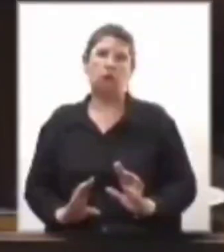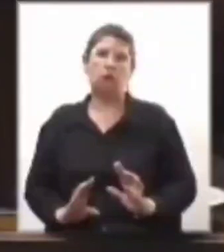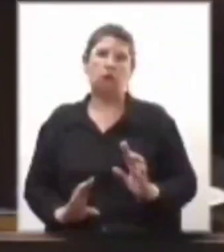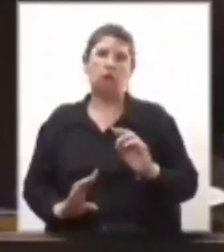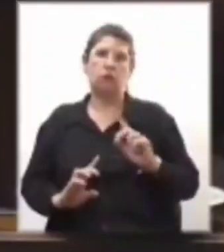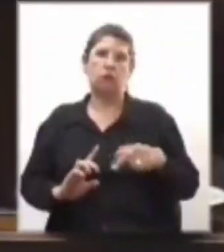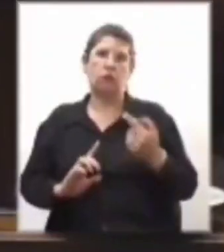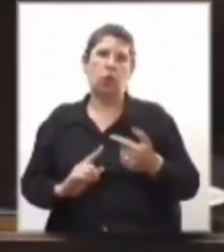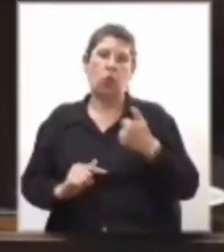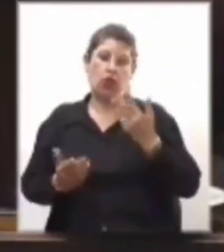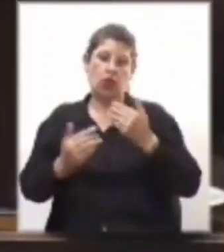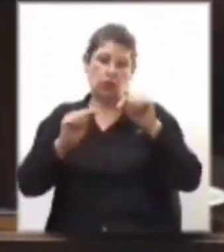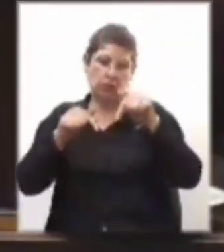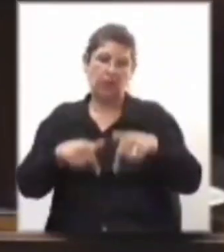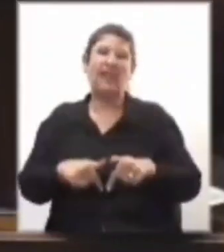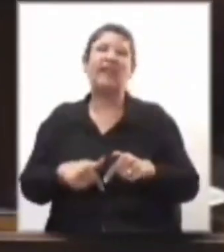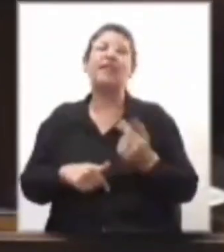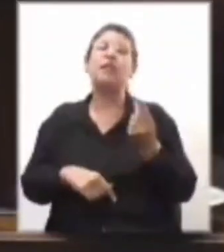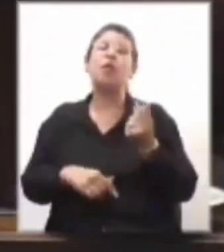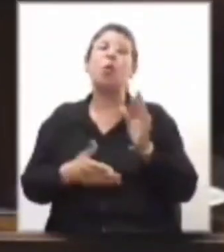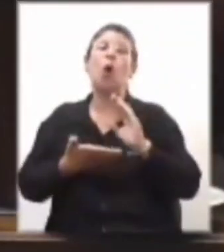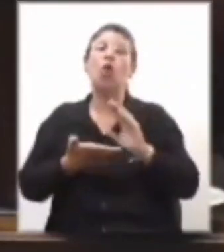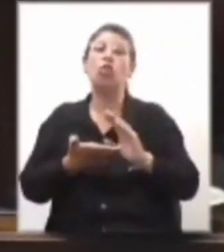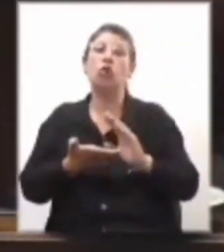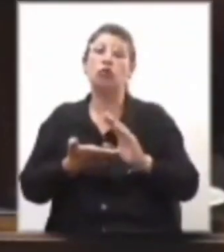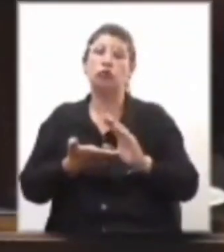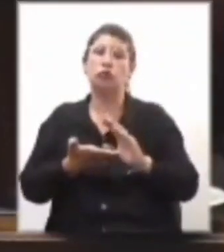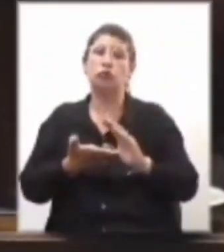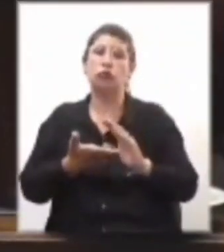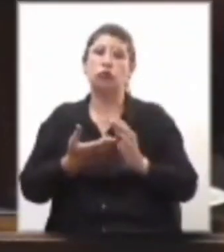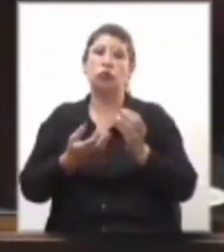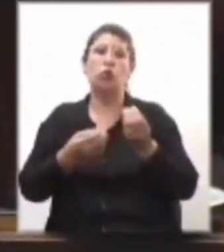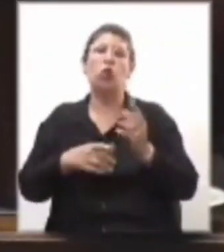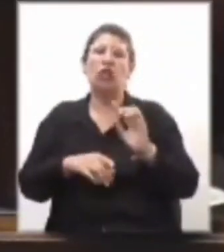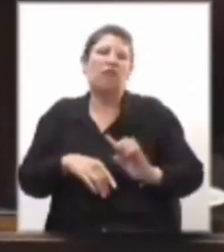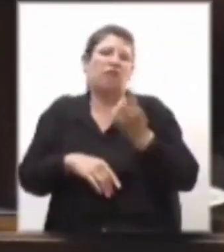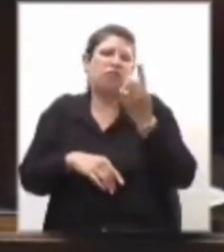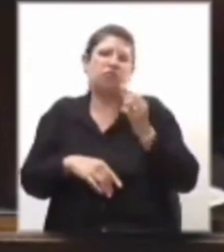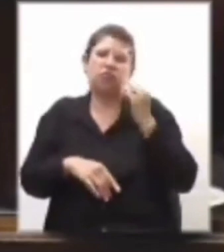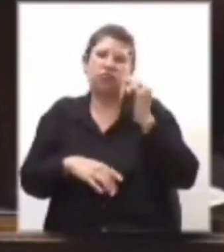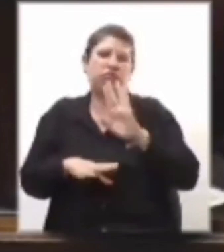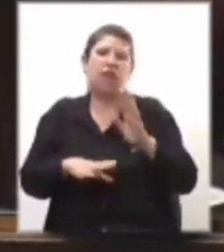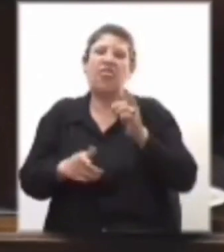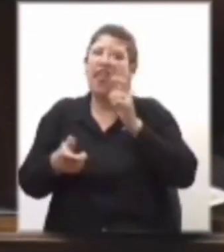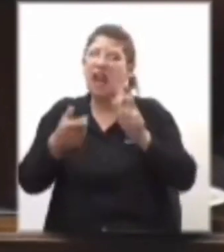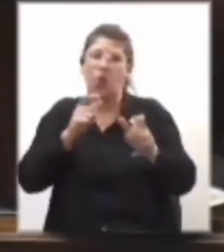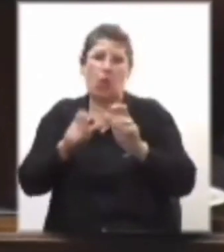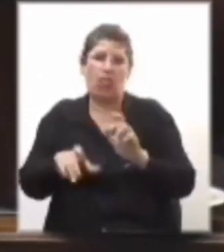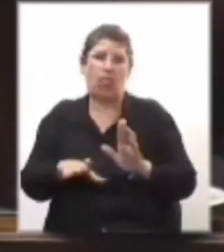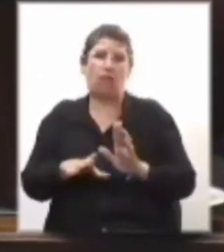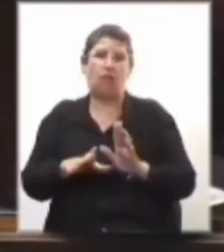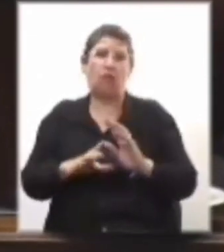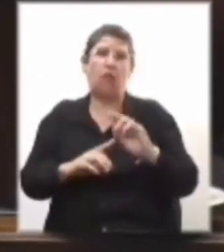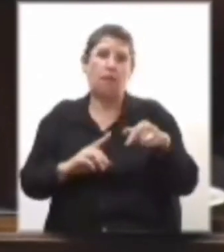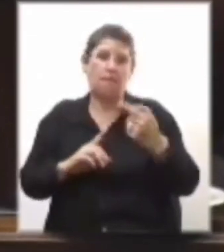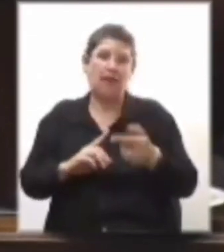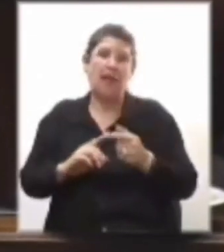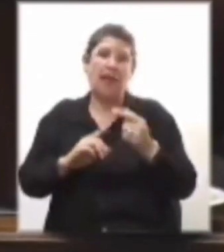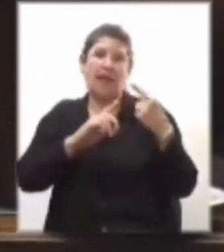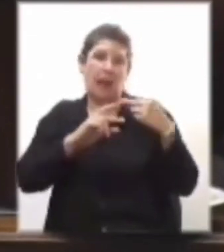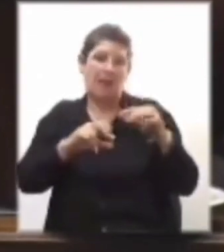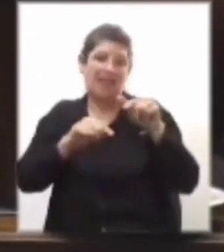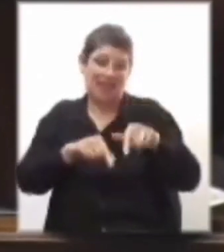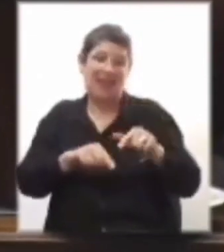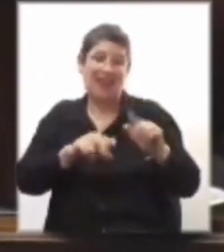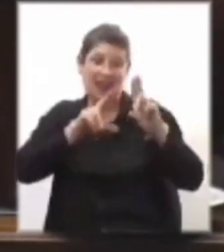Cuando se habla aquí de los montos, porque es parte central de la argumentación para mantener este